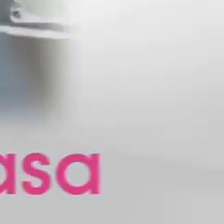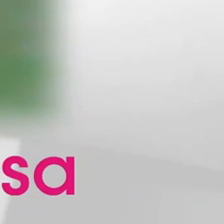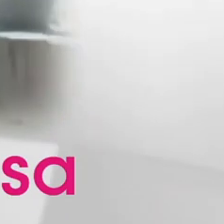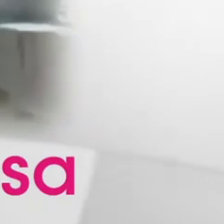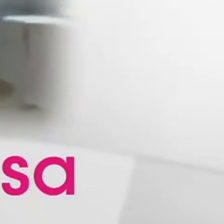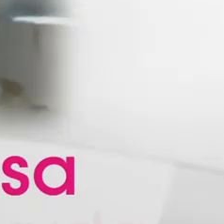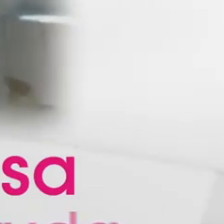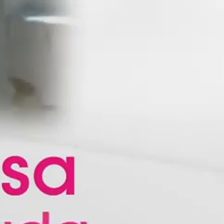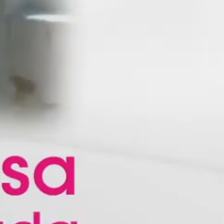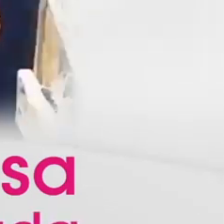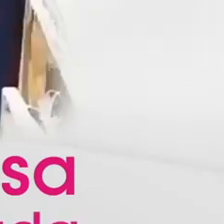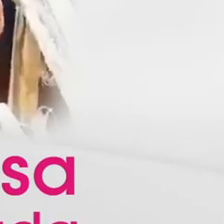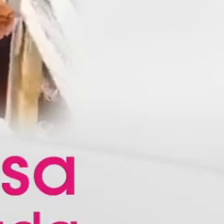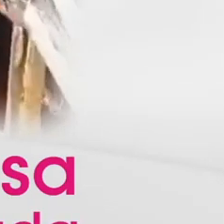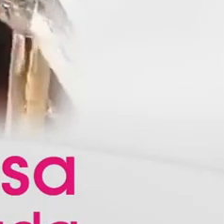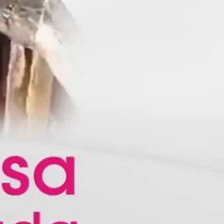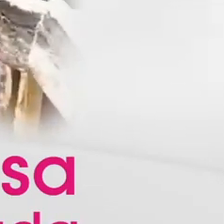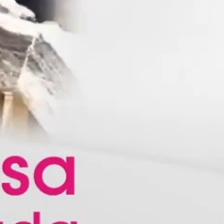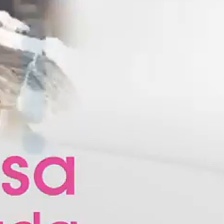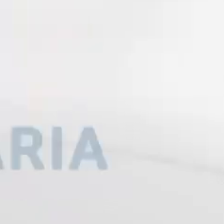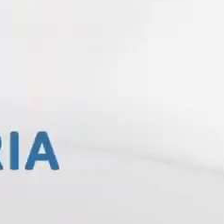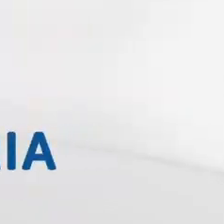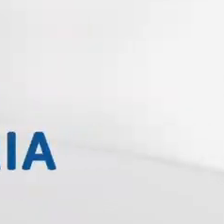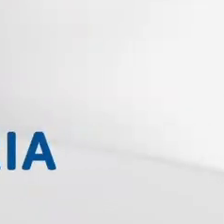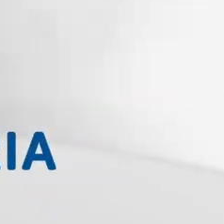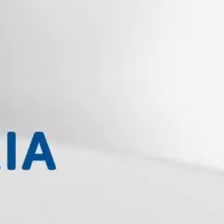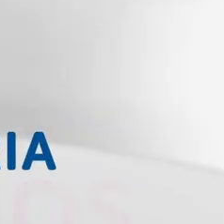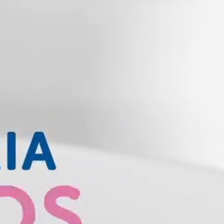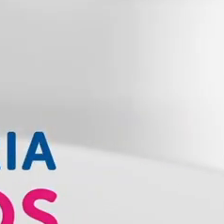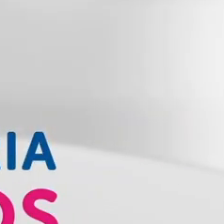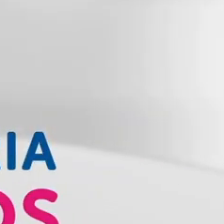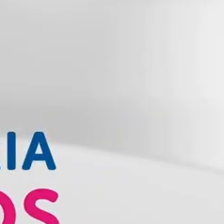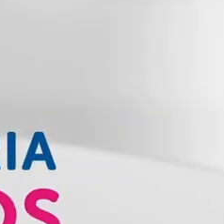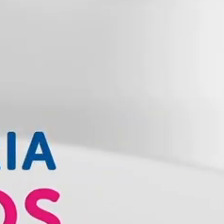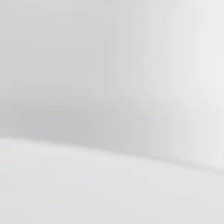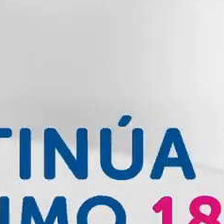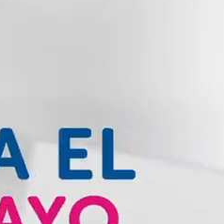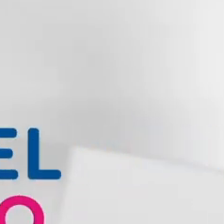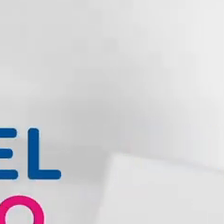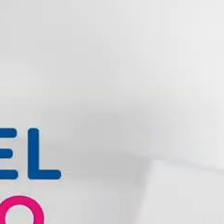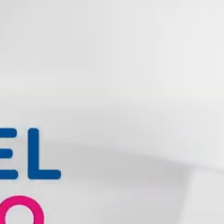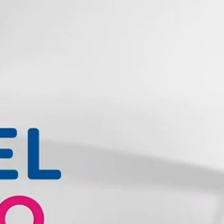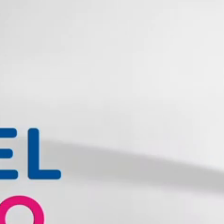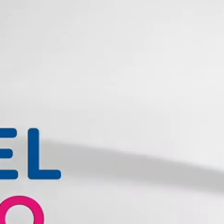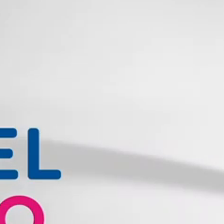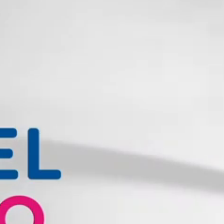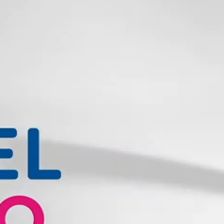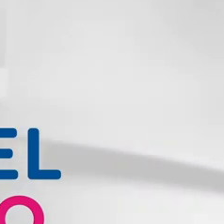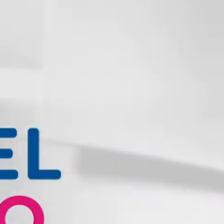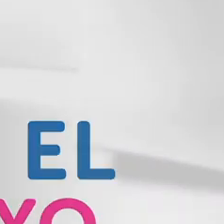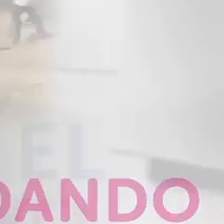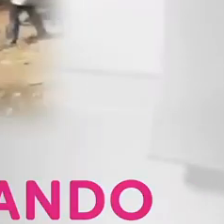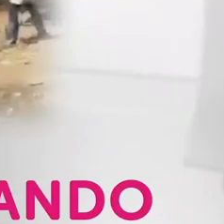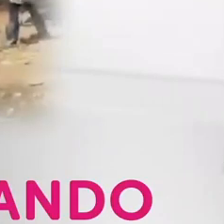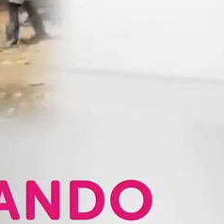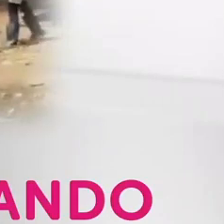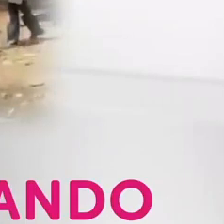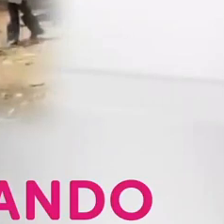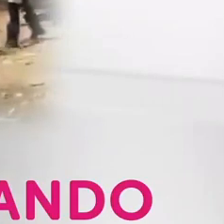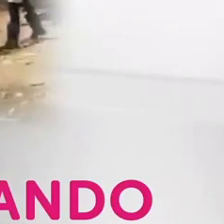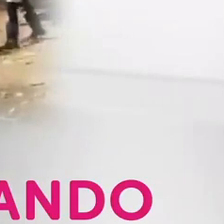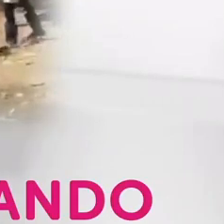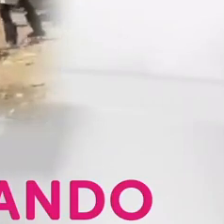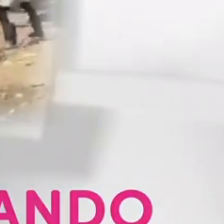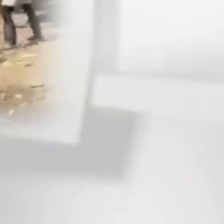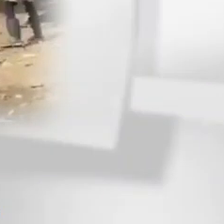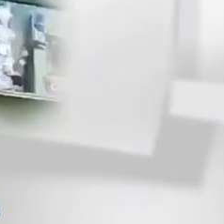Para quedarse en casa, mucha gente necesita ayuda. La campaña humanitaria con Vos Podemos continúa hasta el próximo 18 de mayo y Vos podés